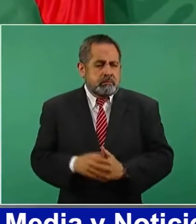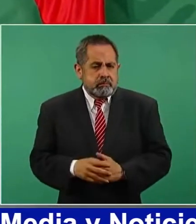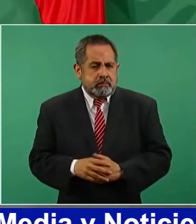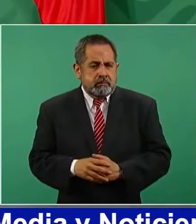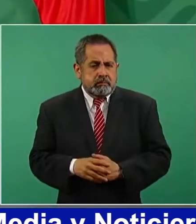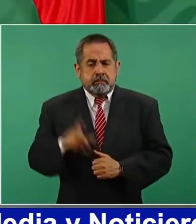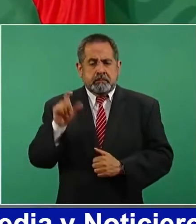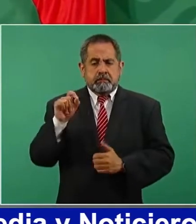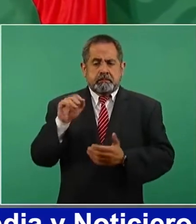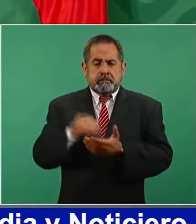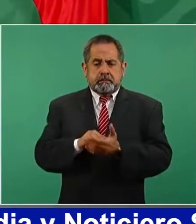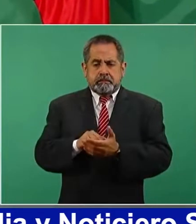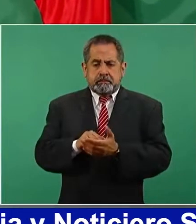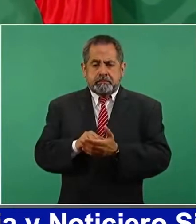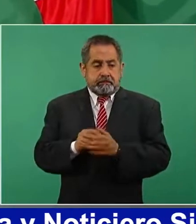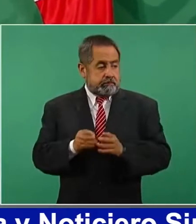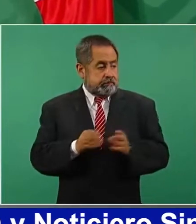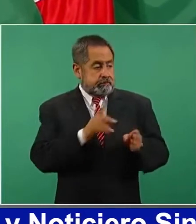20 mil.